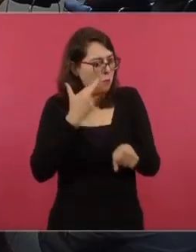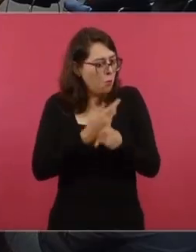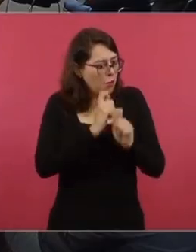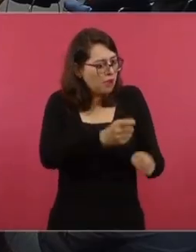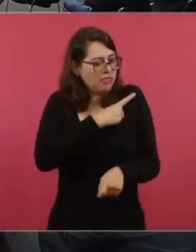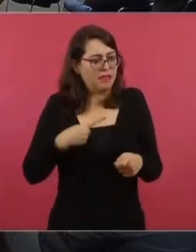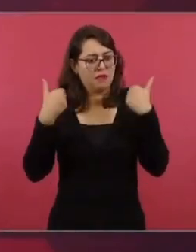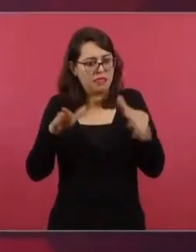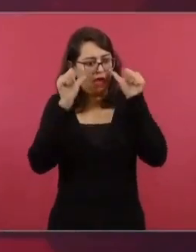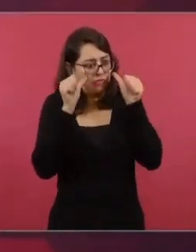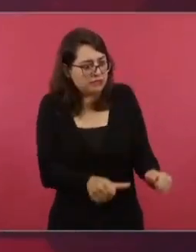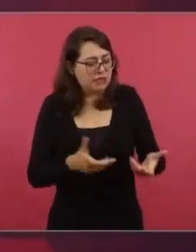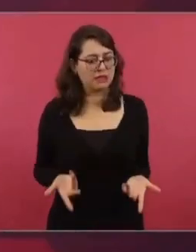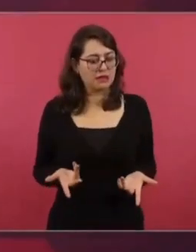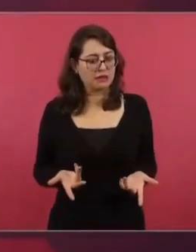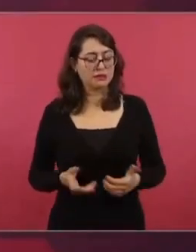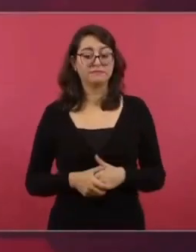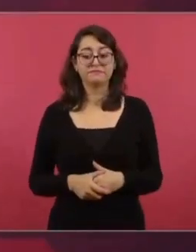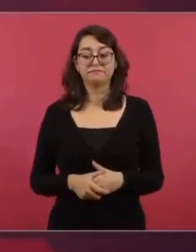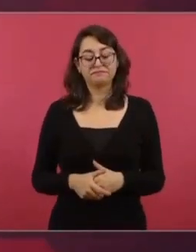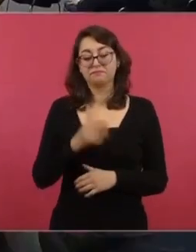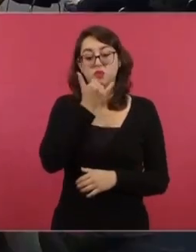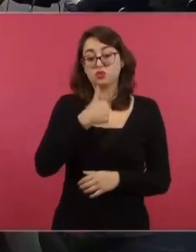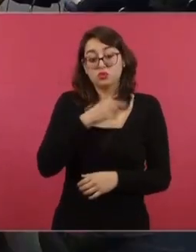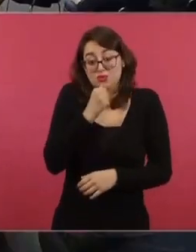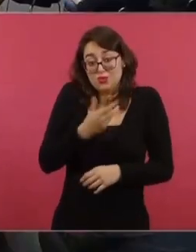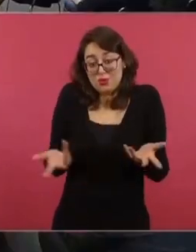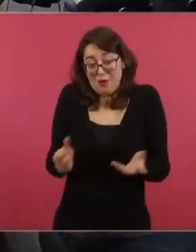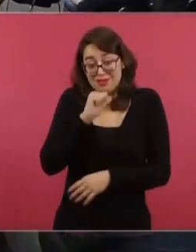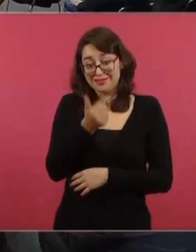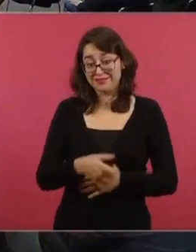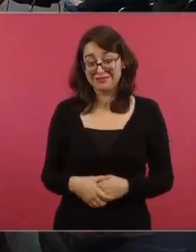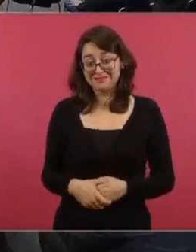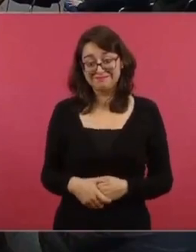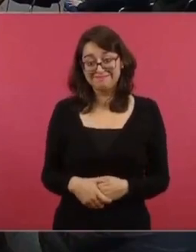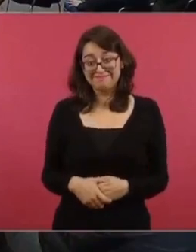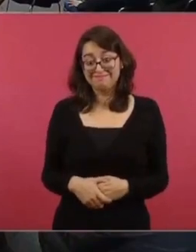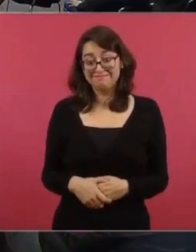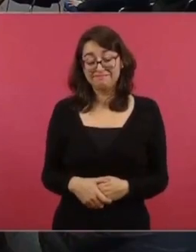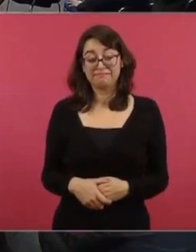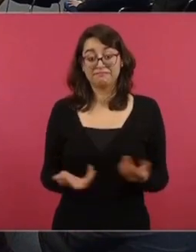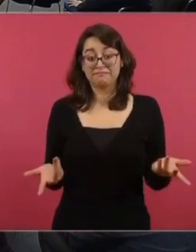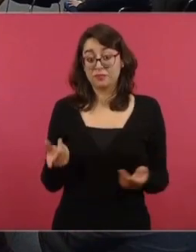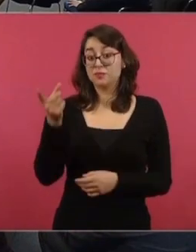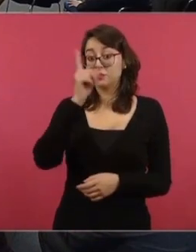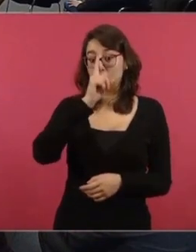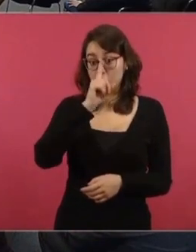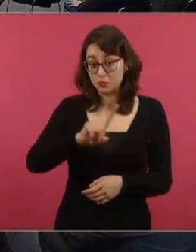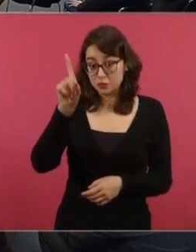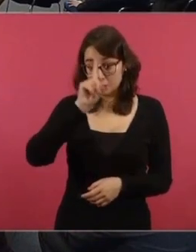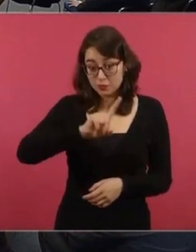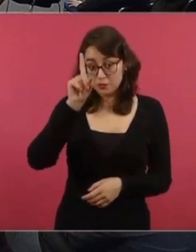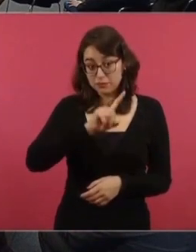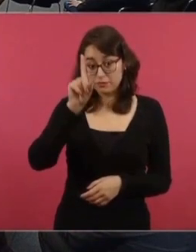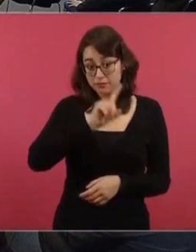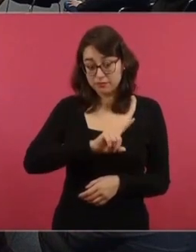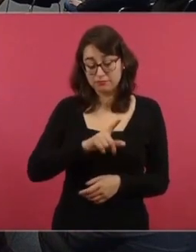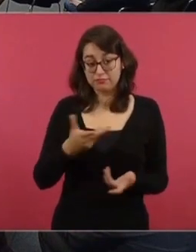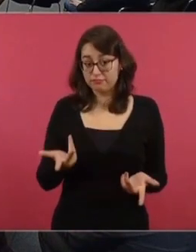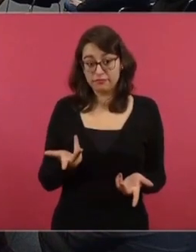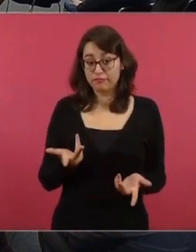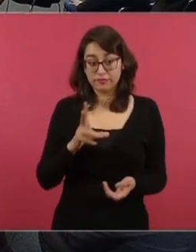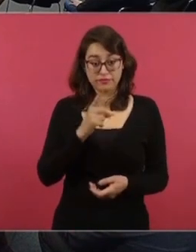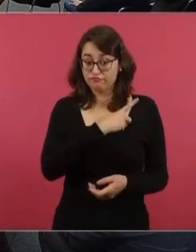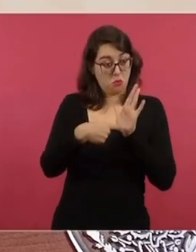presidente. Pues yo no puedo hacer nada. Solo recomendarles a quienes hacen ese tipo de publicidad que